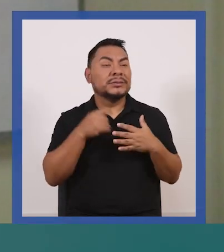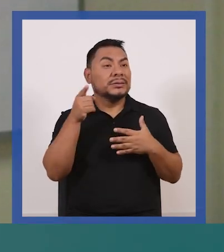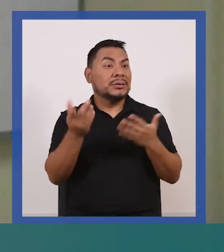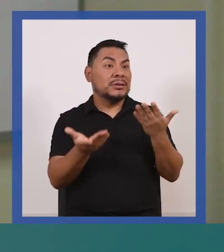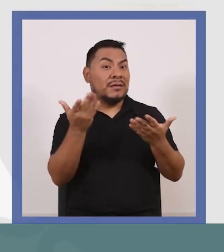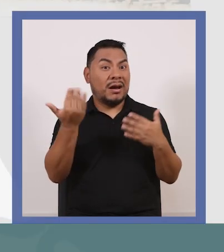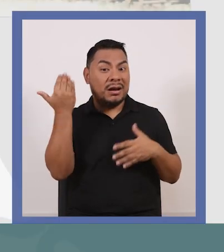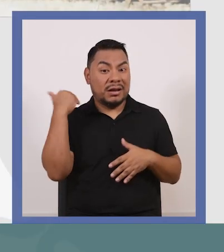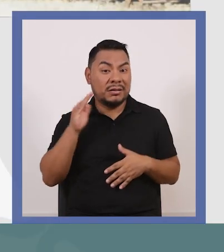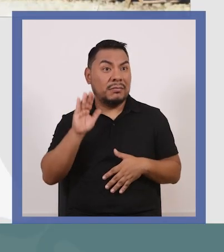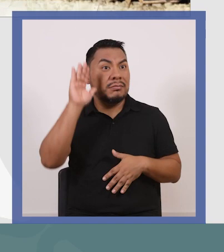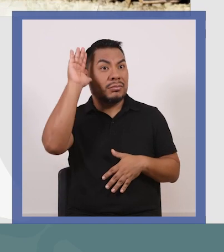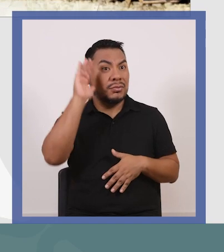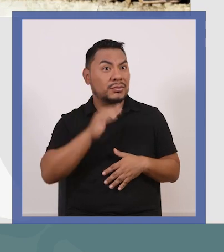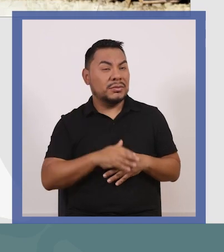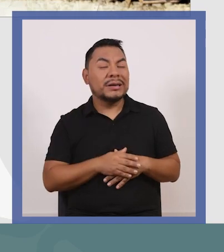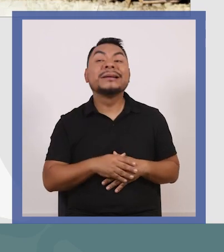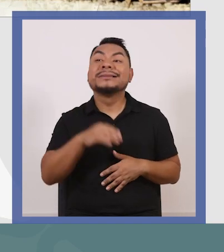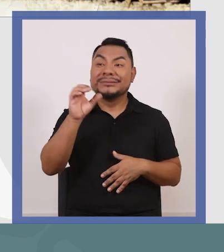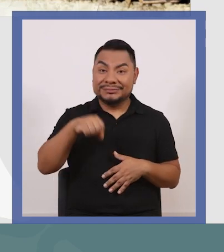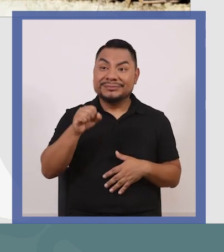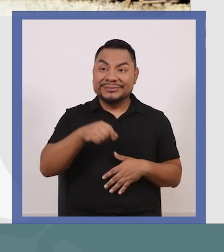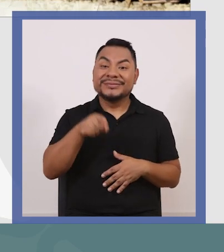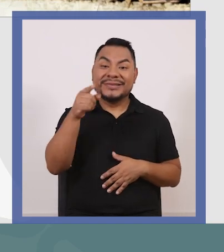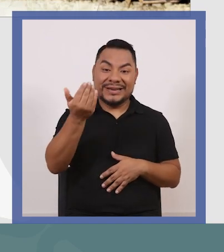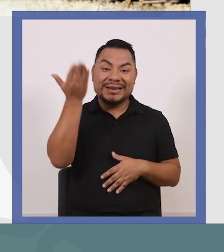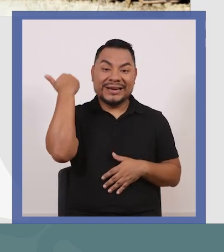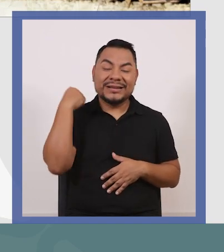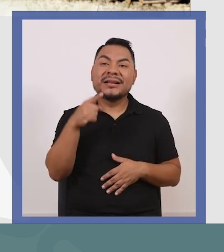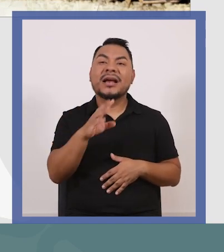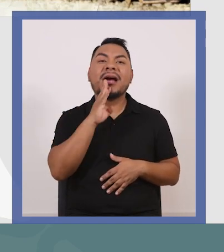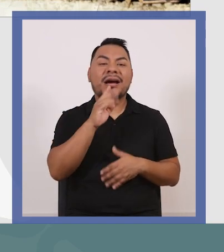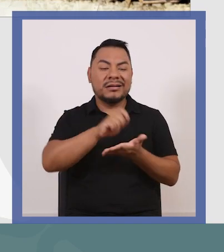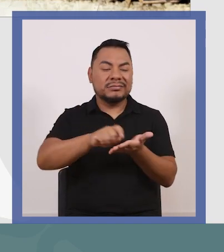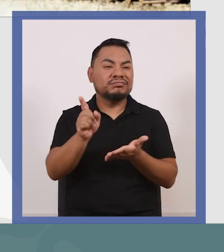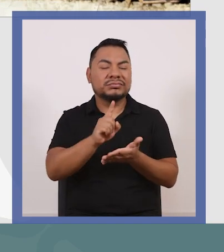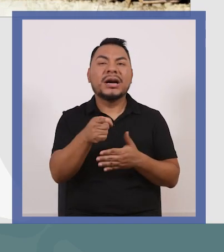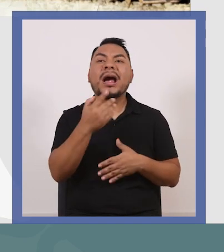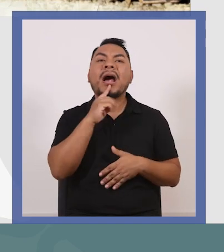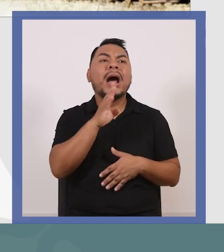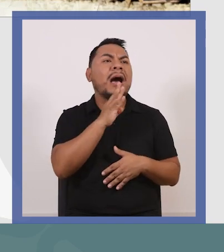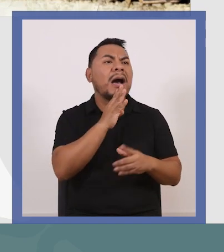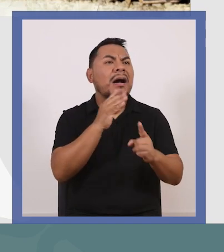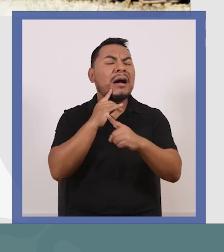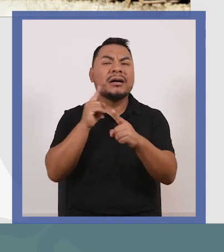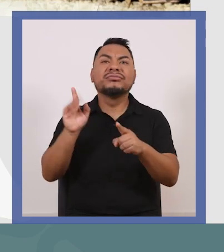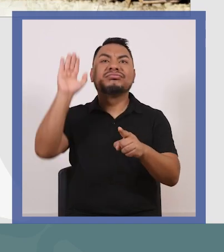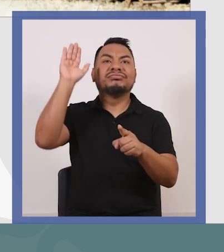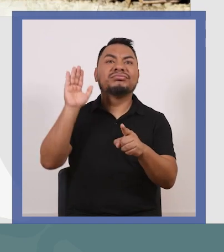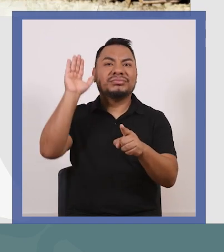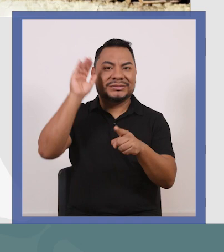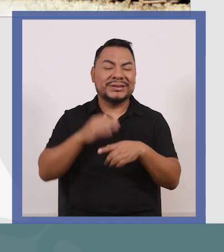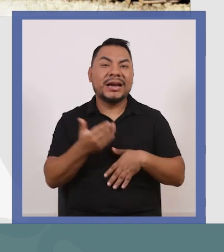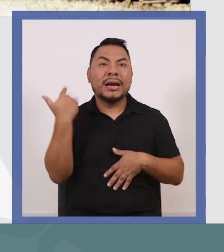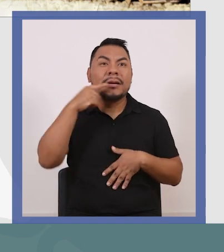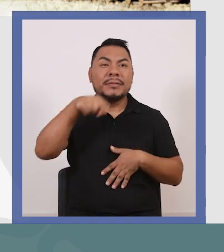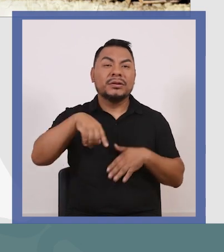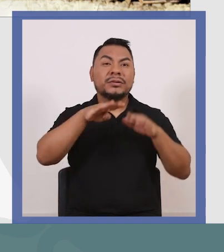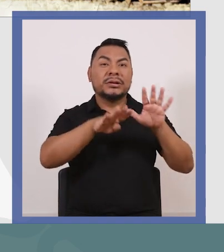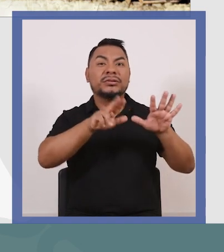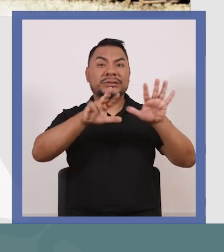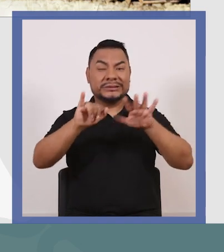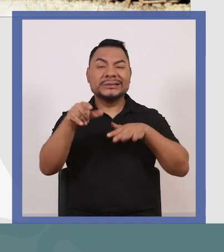la mano? El voto era a voz en cuello, efectivamente. No va a ser sino recién hasta 1896 donde